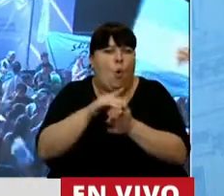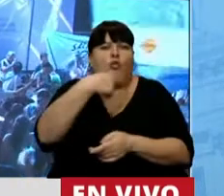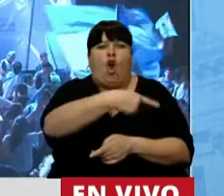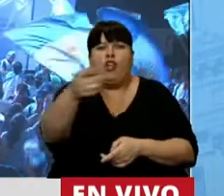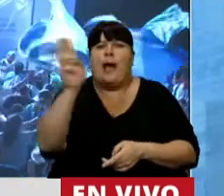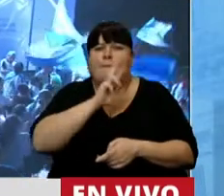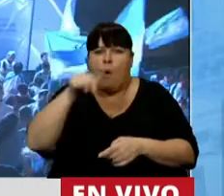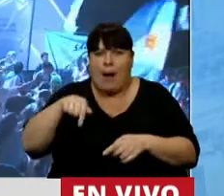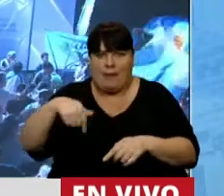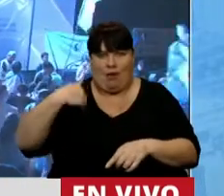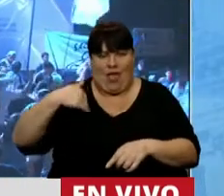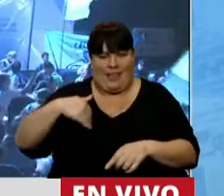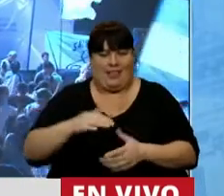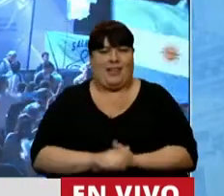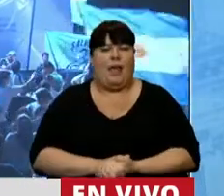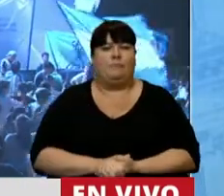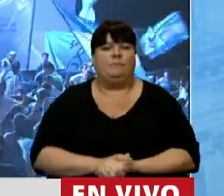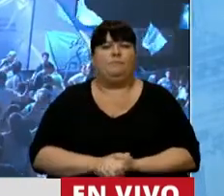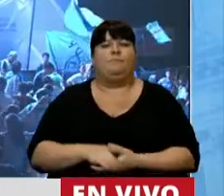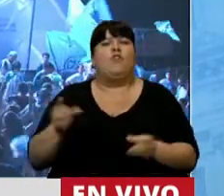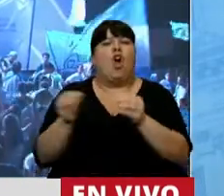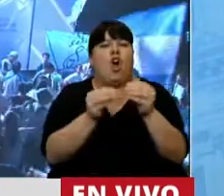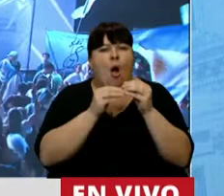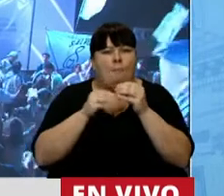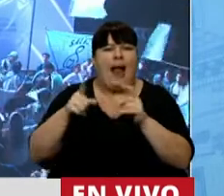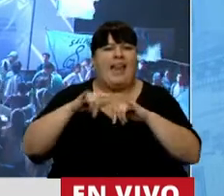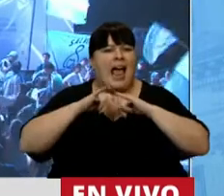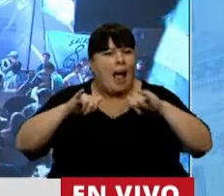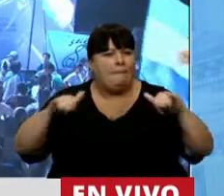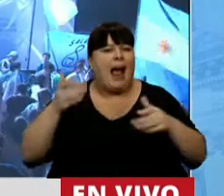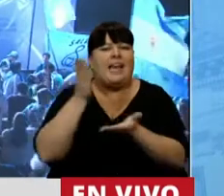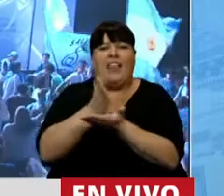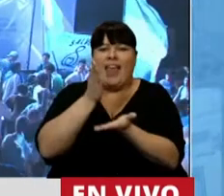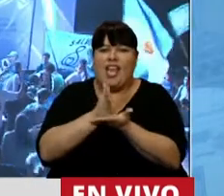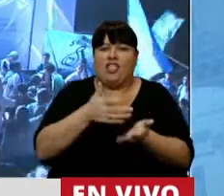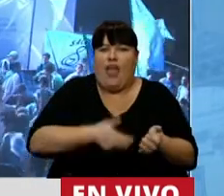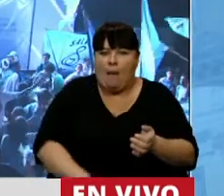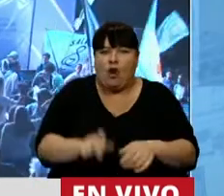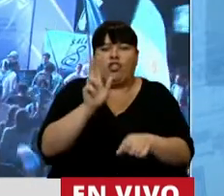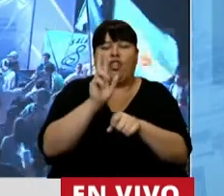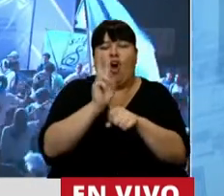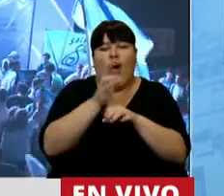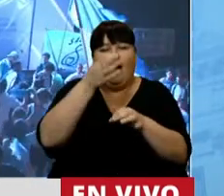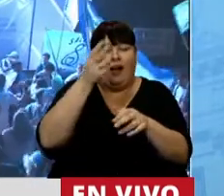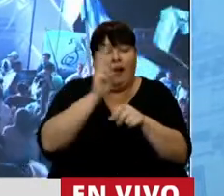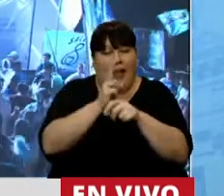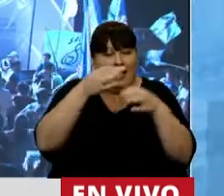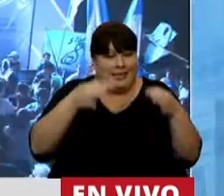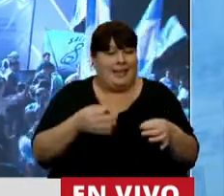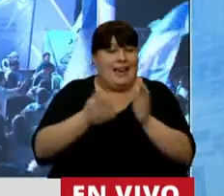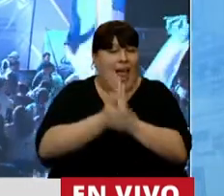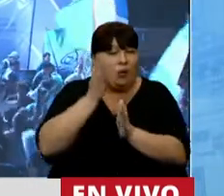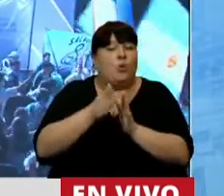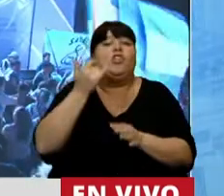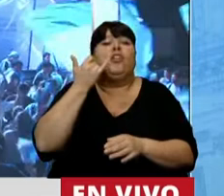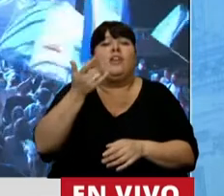de las mujeres en este país. A las compañeras de la campaña por el derecho al aborto legal, seguro y gratuito que cumplió